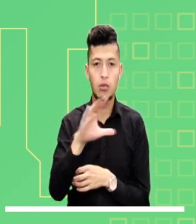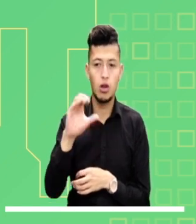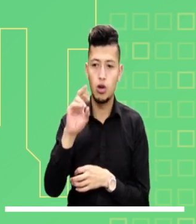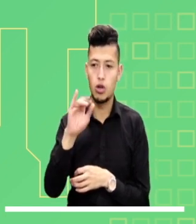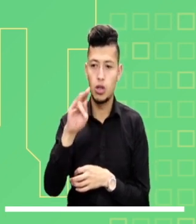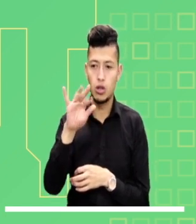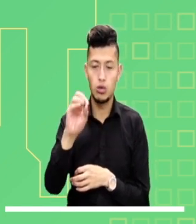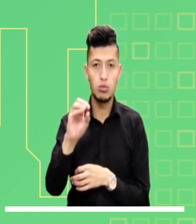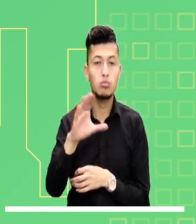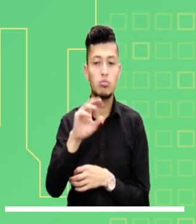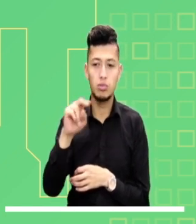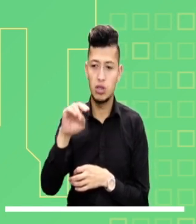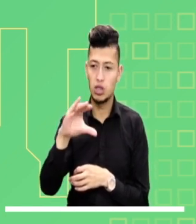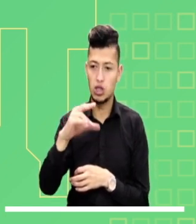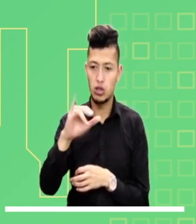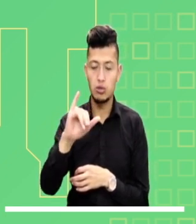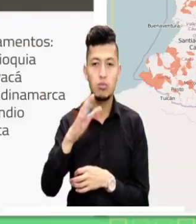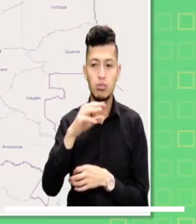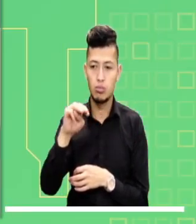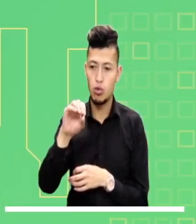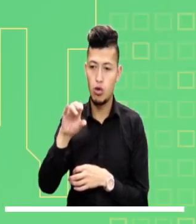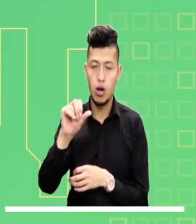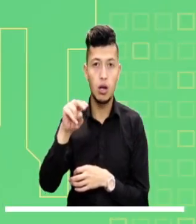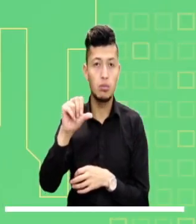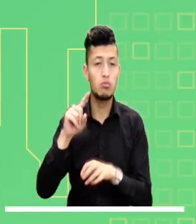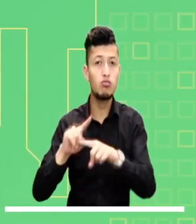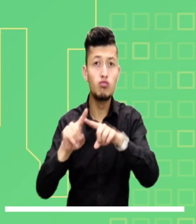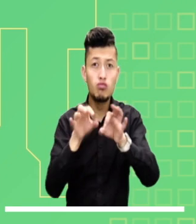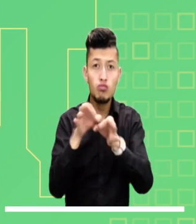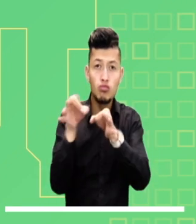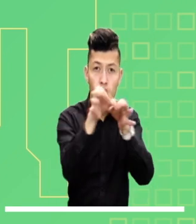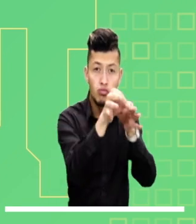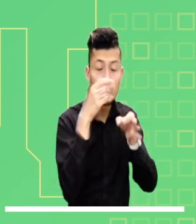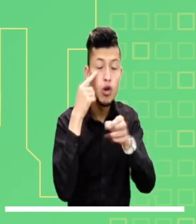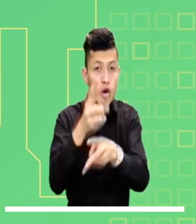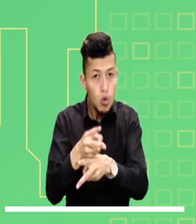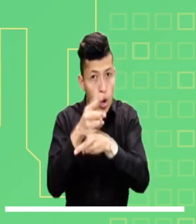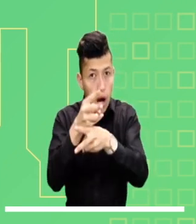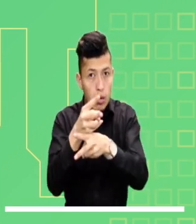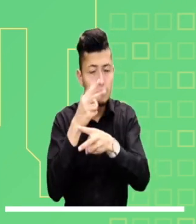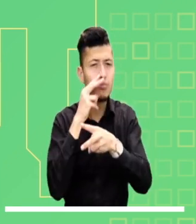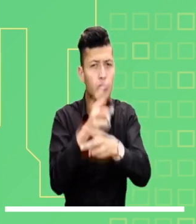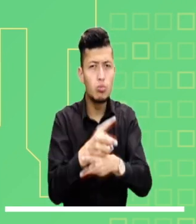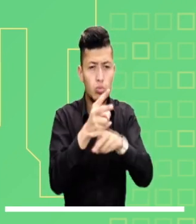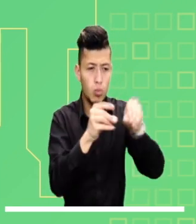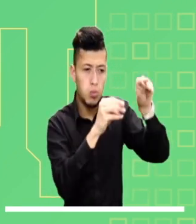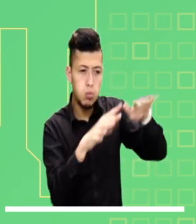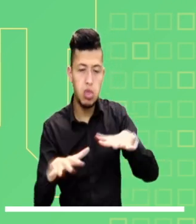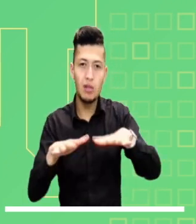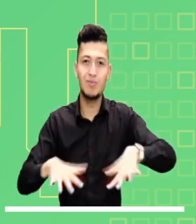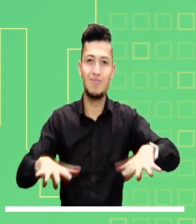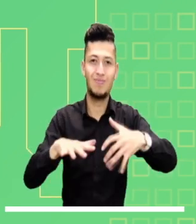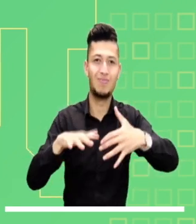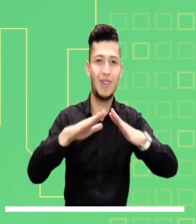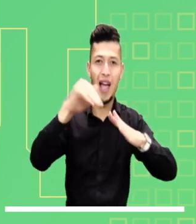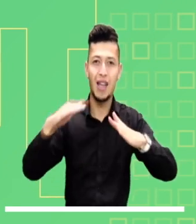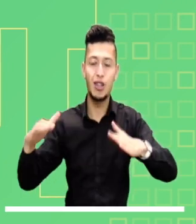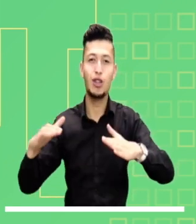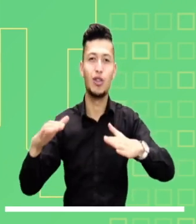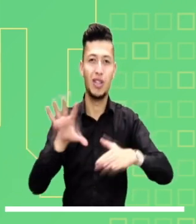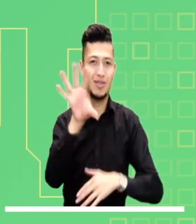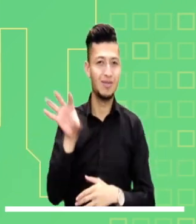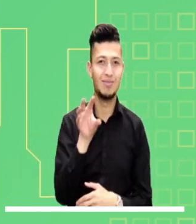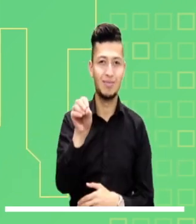Cimitarra, Nechí, Corinto y en el sector de La Mojana. Hay amenaza de deslizamientos de tierra en zonas